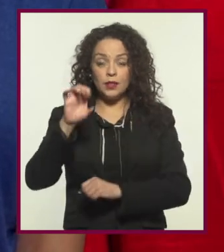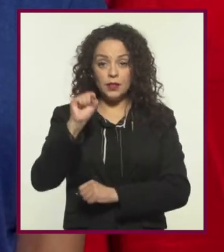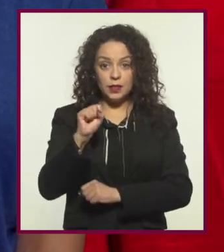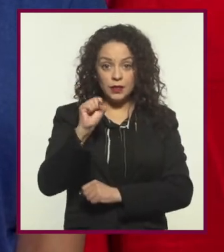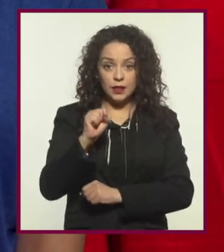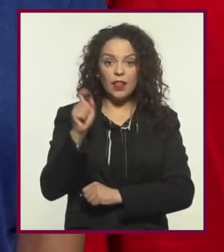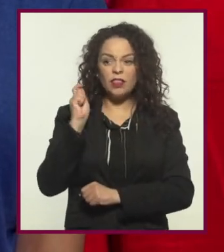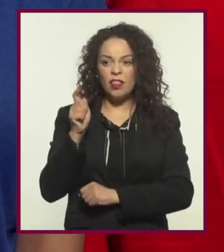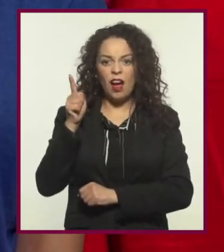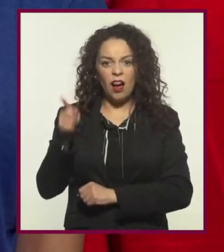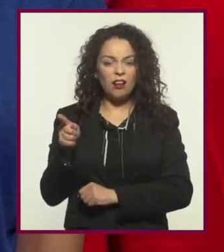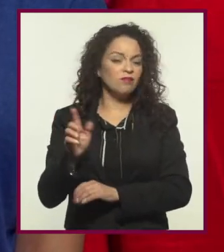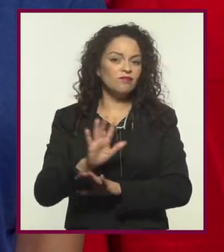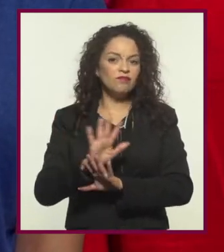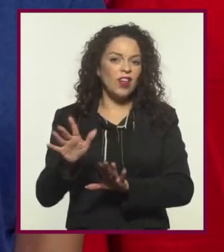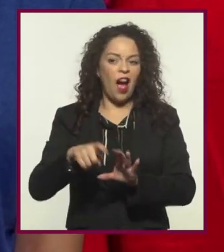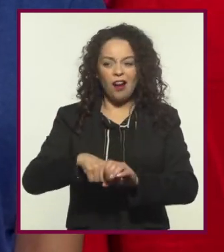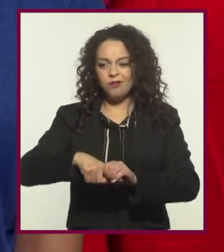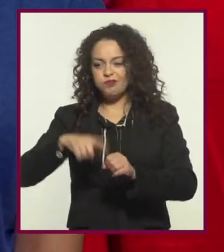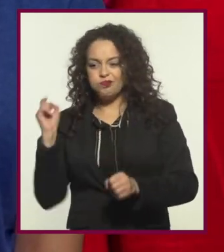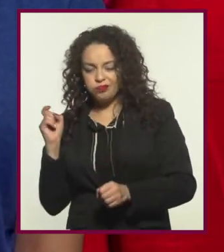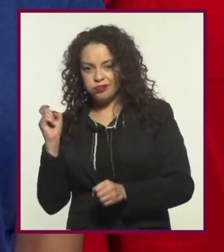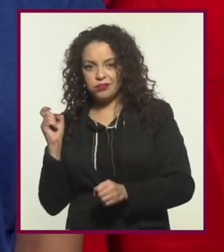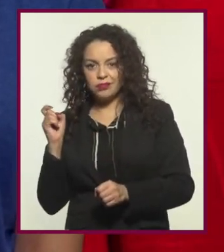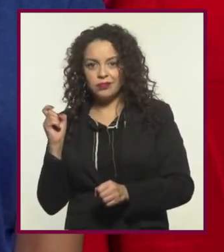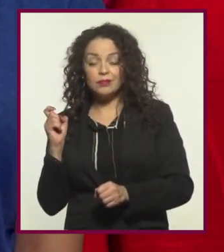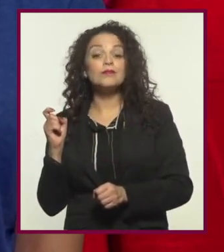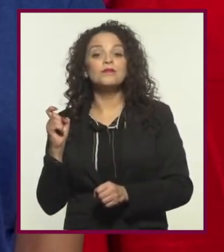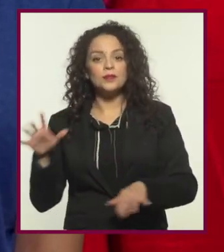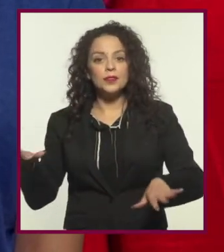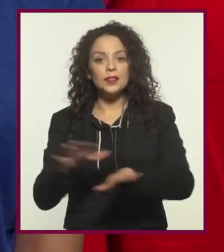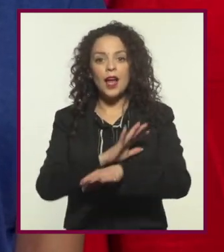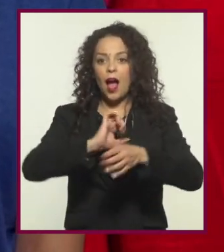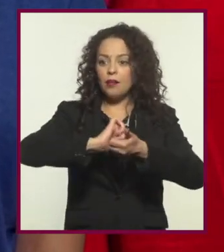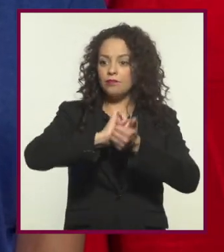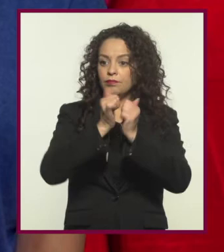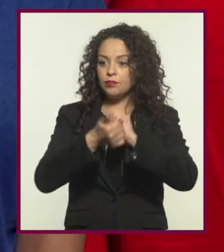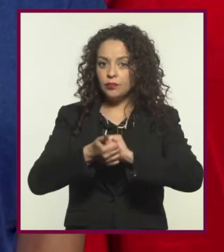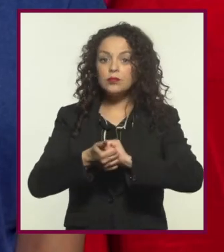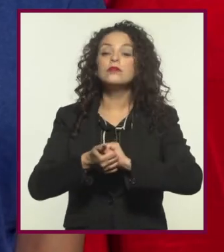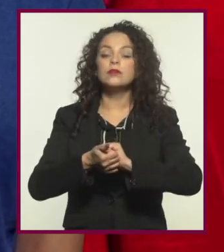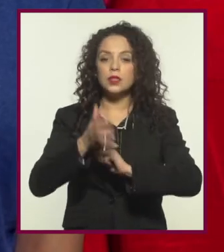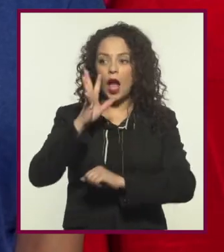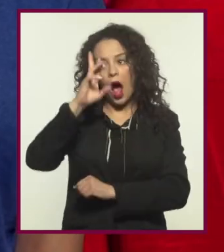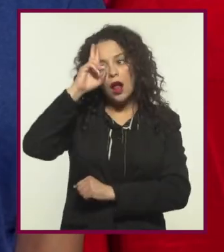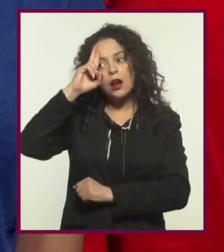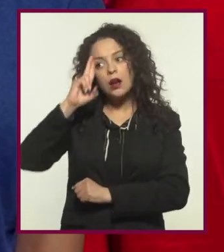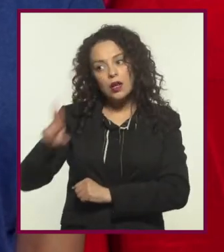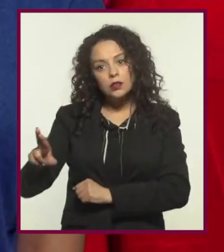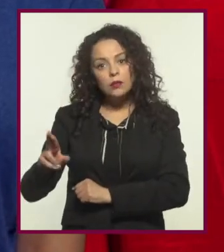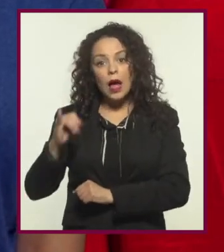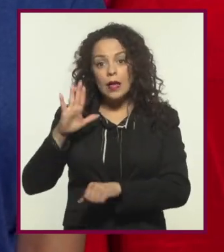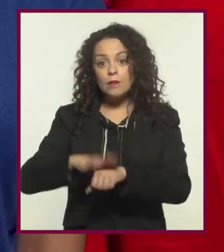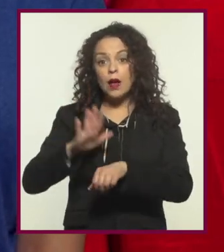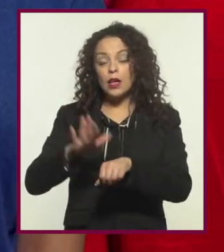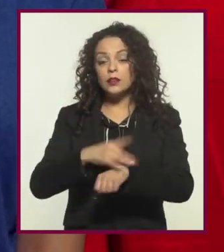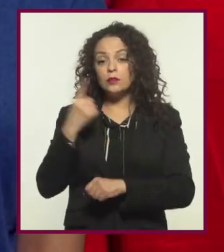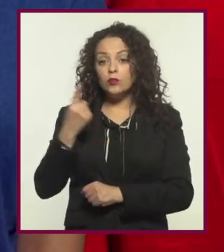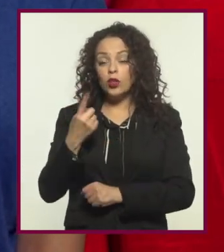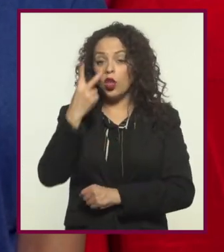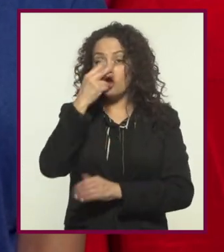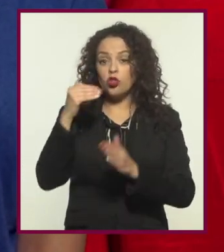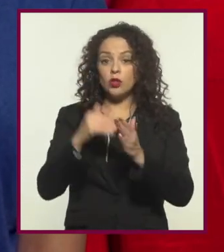ciencia ficción cinematográfica salió de su posición, un poco marginal, y se volvió mucho más respetable, sobre todo